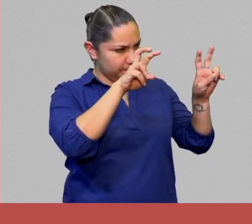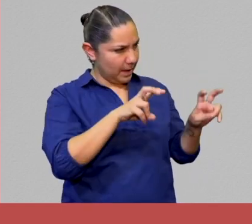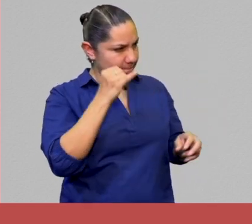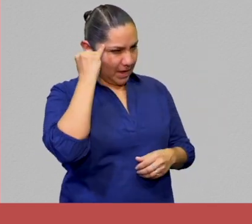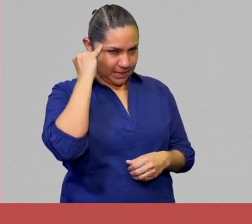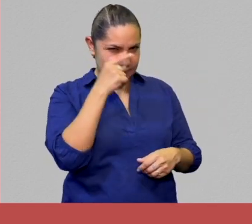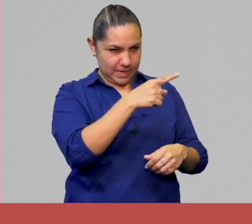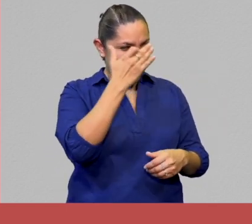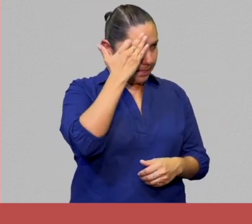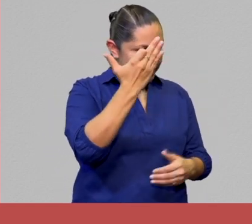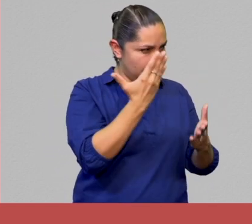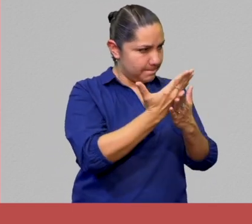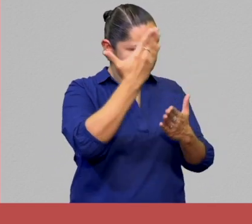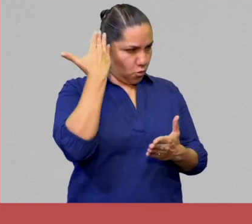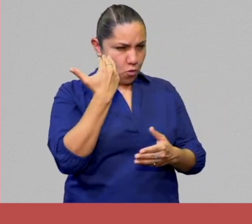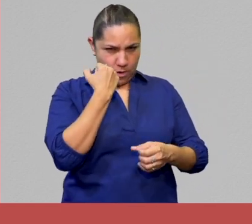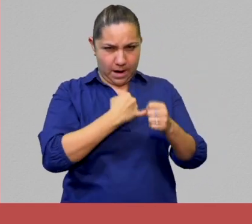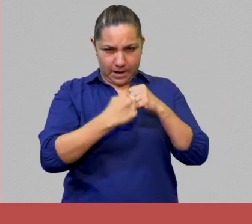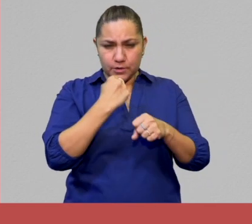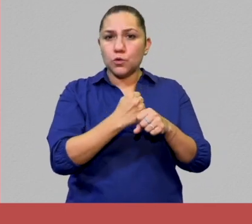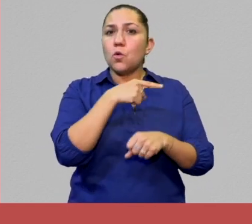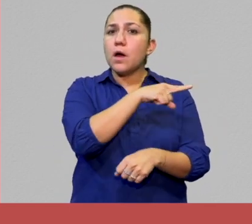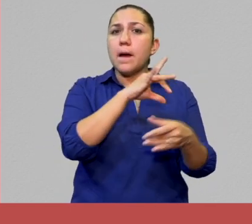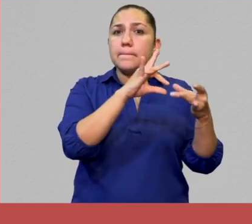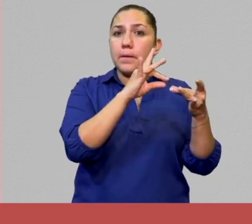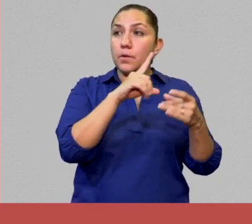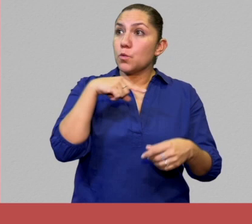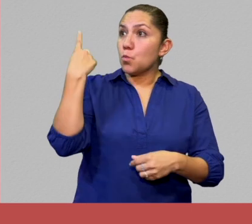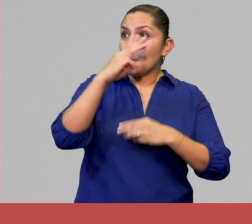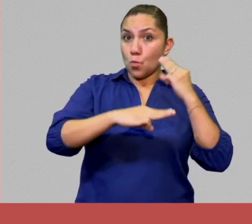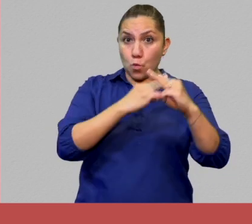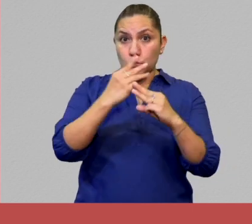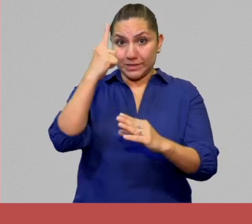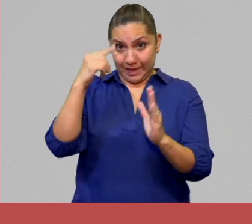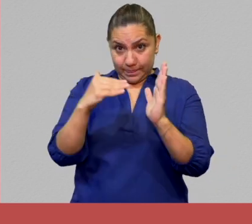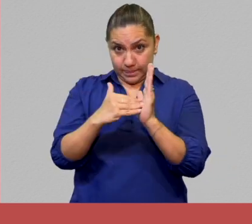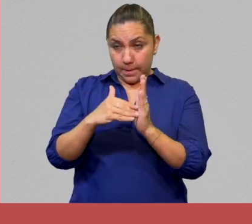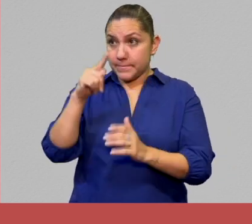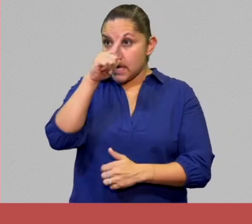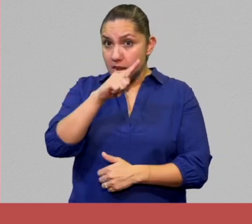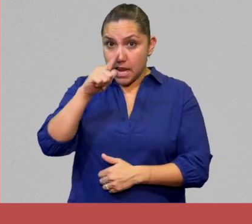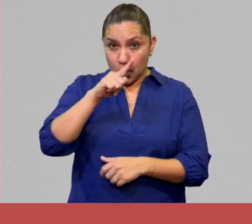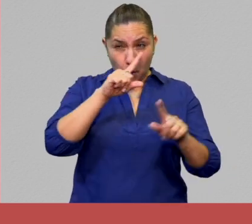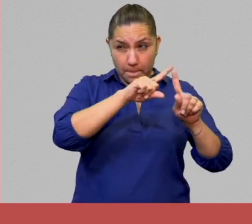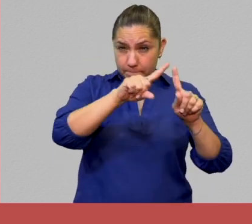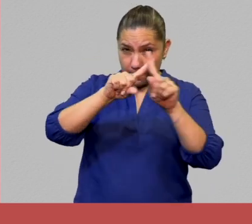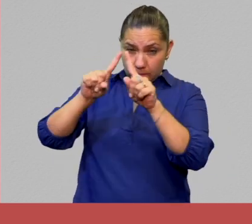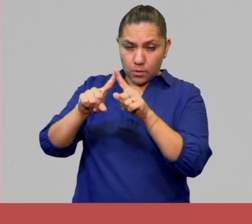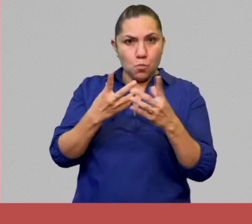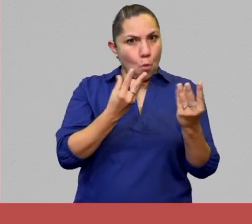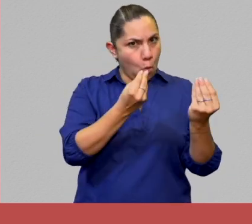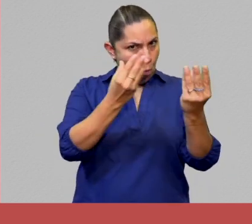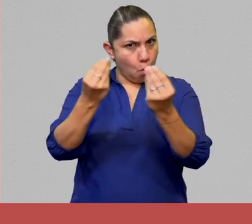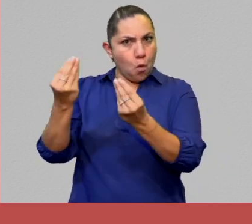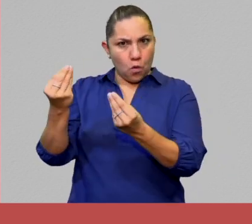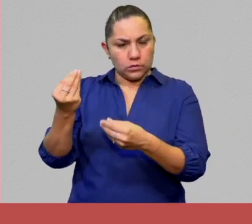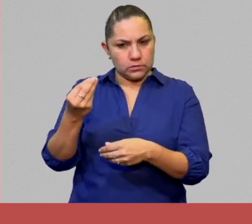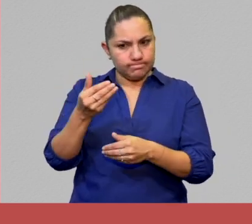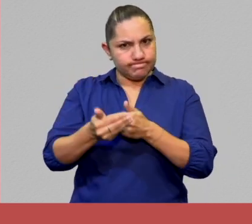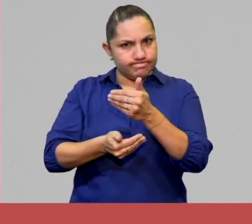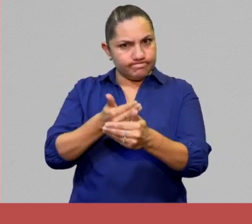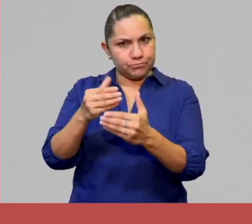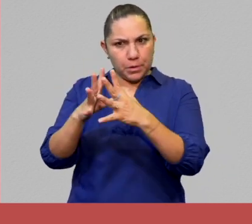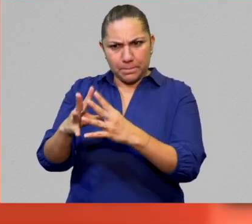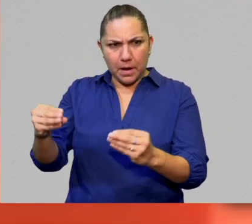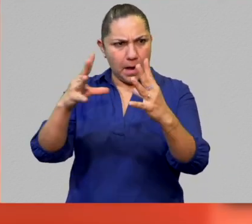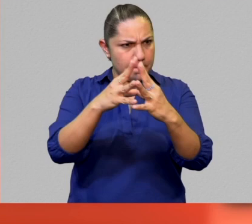Indígenas alertó que el 40% de las 7.000 lenguas que se hablan en el mundo están en alto riesgo de desaparecer.